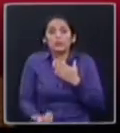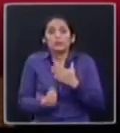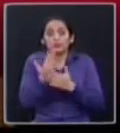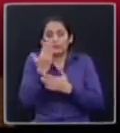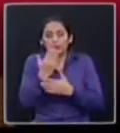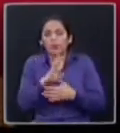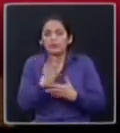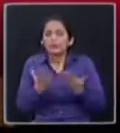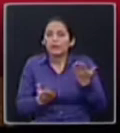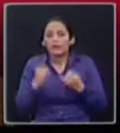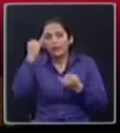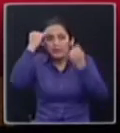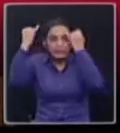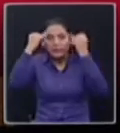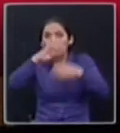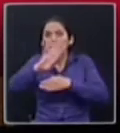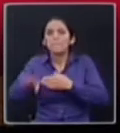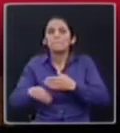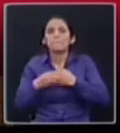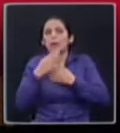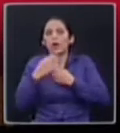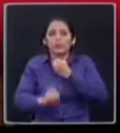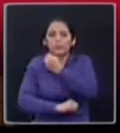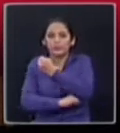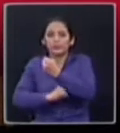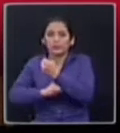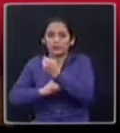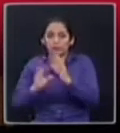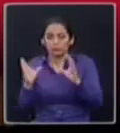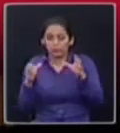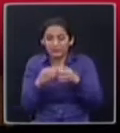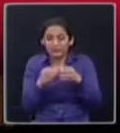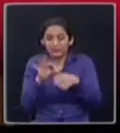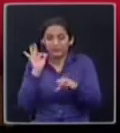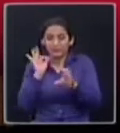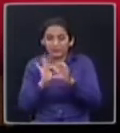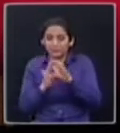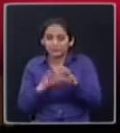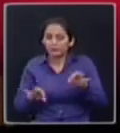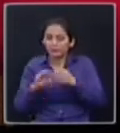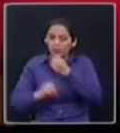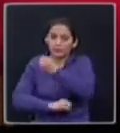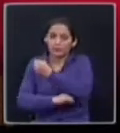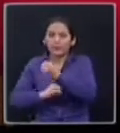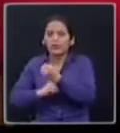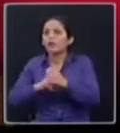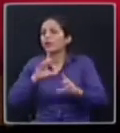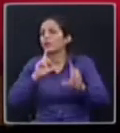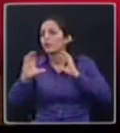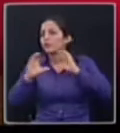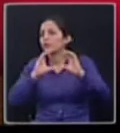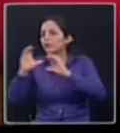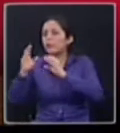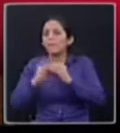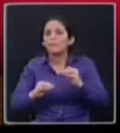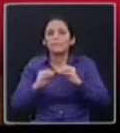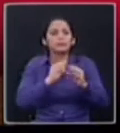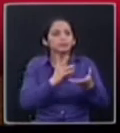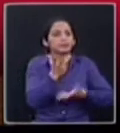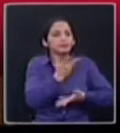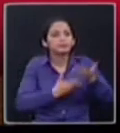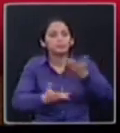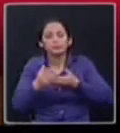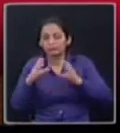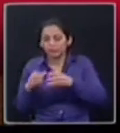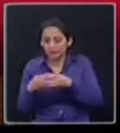proceso de designación, fortalecer el Consejo de Participación Ciudadana, hacer un gran diálogo con todos los ecuatorianos para mejorar ese proceso de designación. Ese